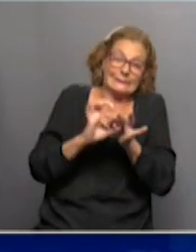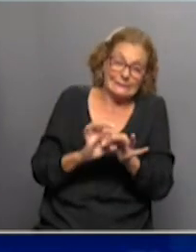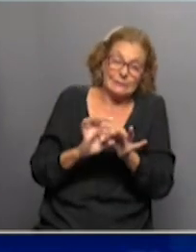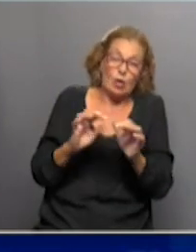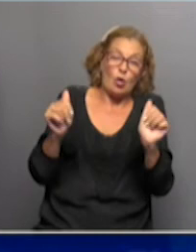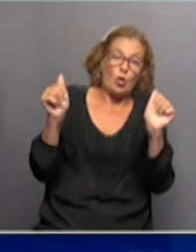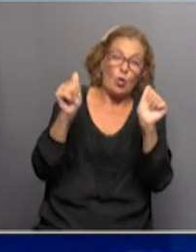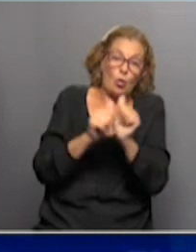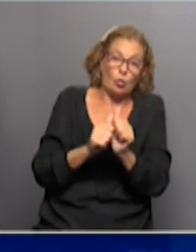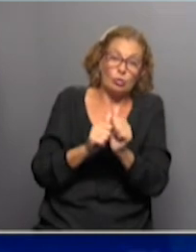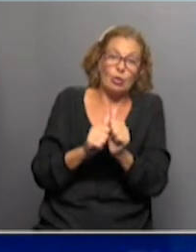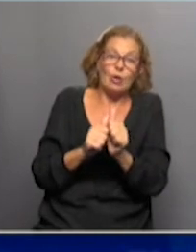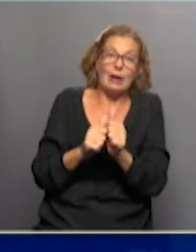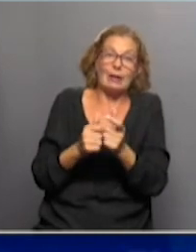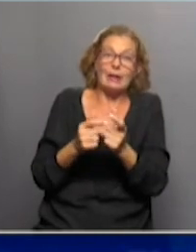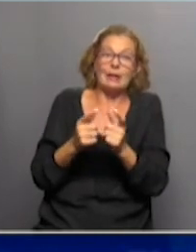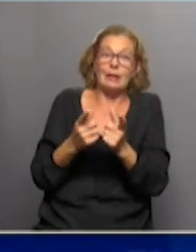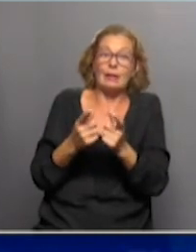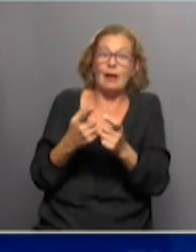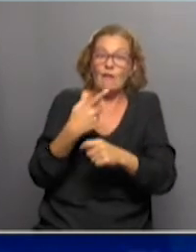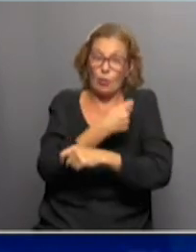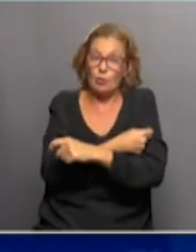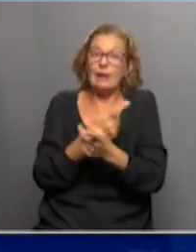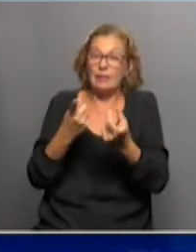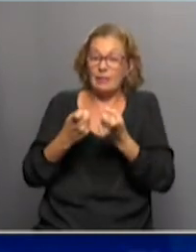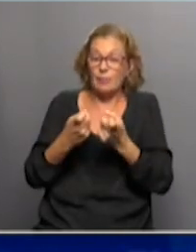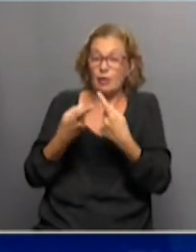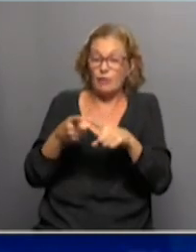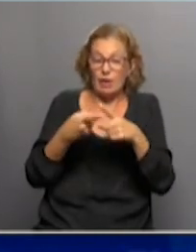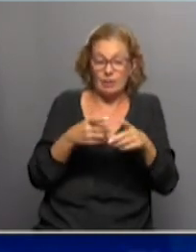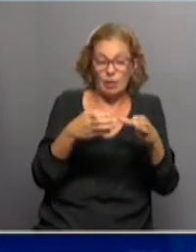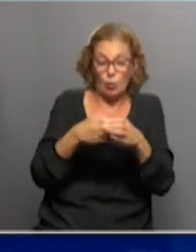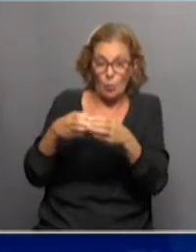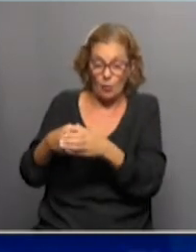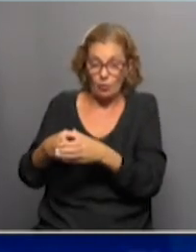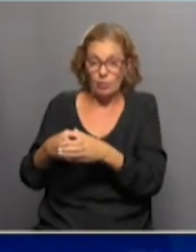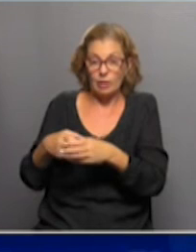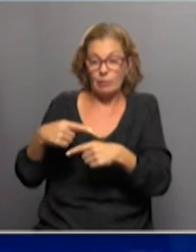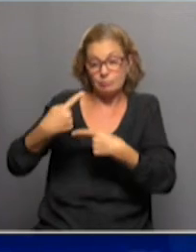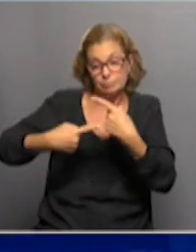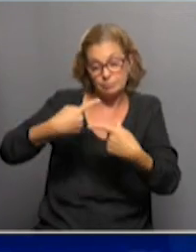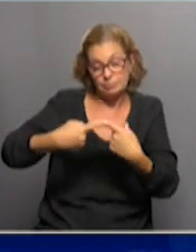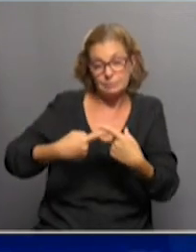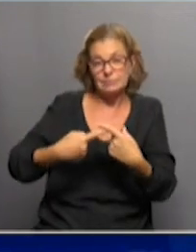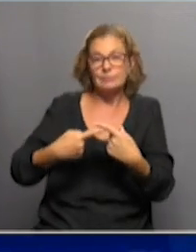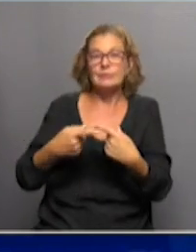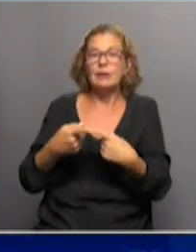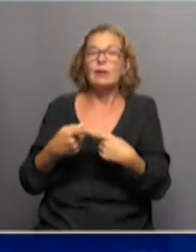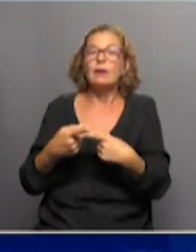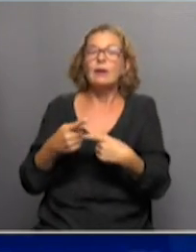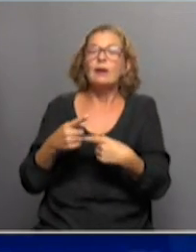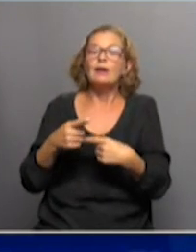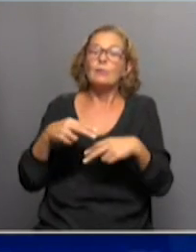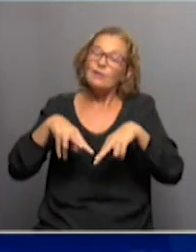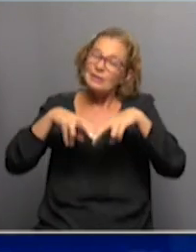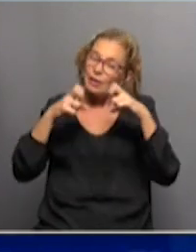las dosis necesarias para los diferentes grupos que se van a ir vacunando sucesivamente. Adriana Delfraro, viróloga,